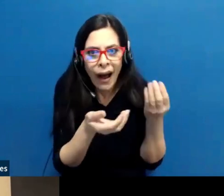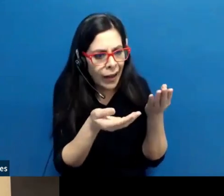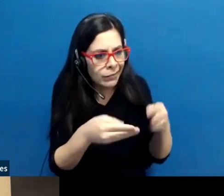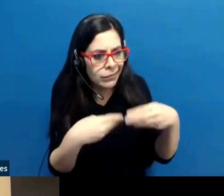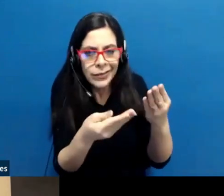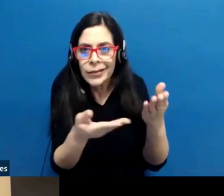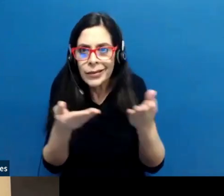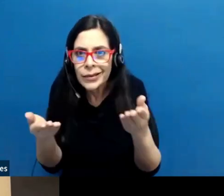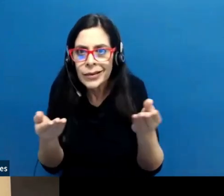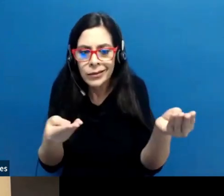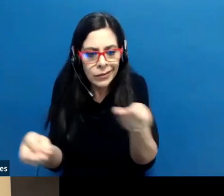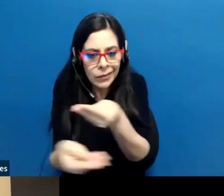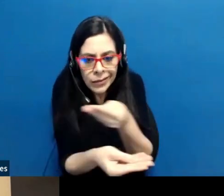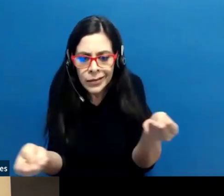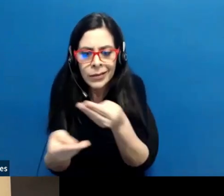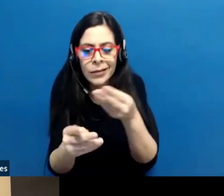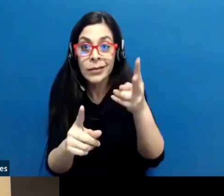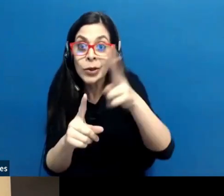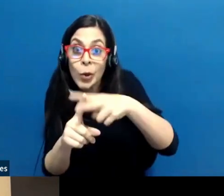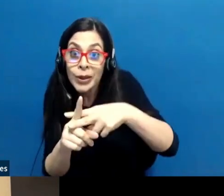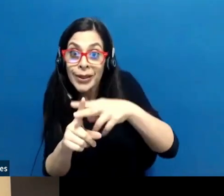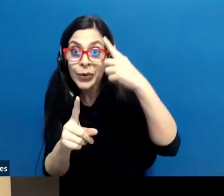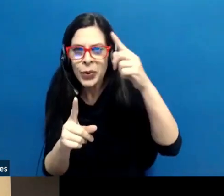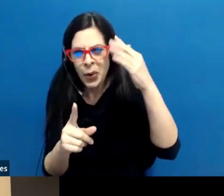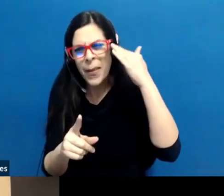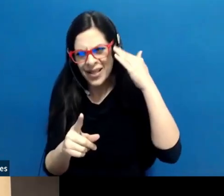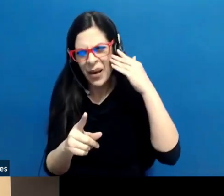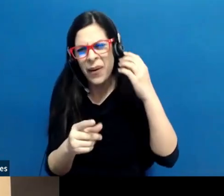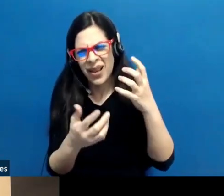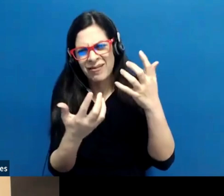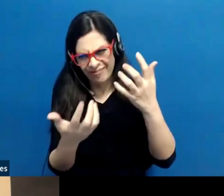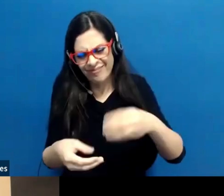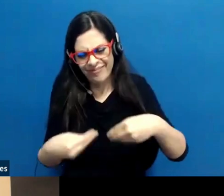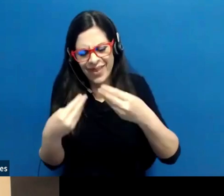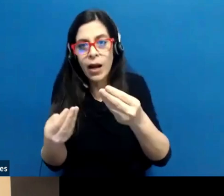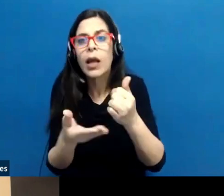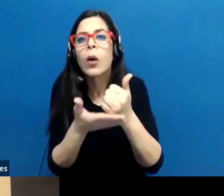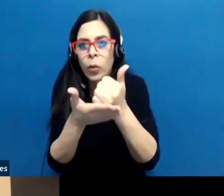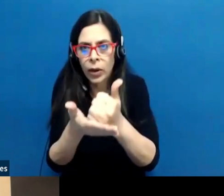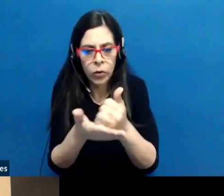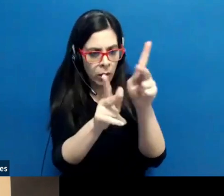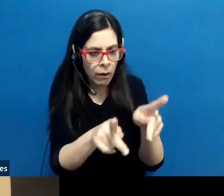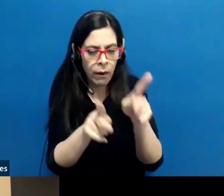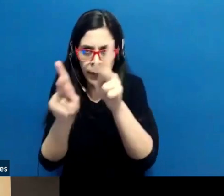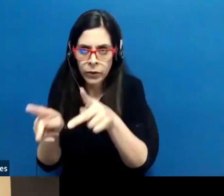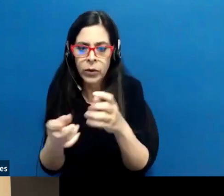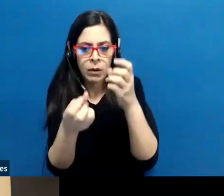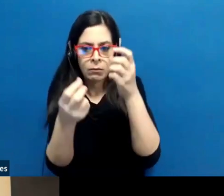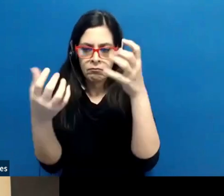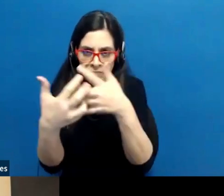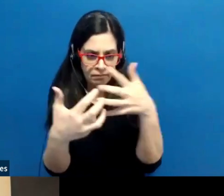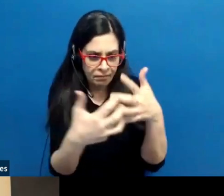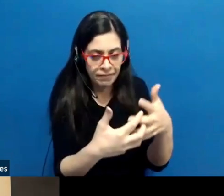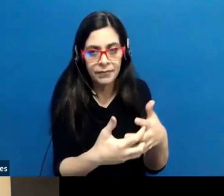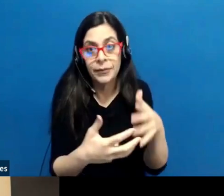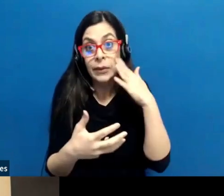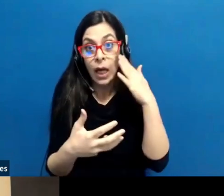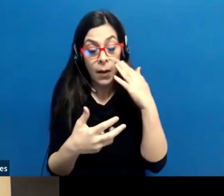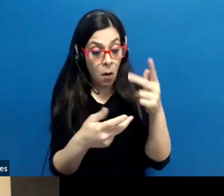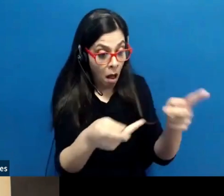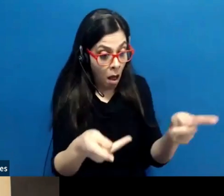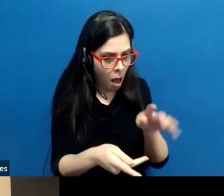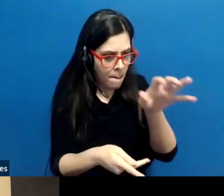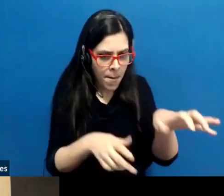de recibir y tramitar las solicitudes de modificaciones razonables, a pesar de que el servicio directo se ofrece en cada una de las regiones